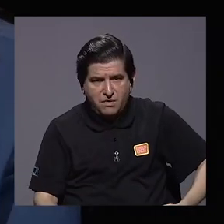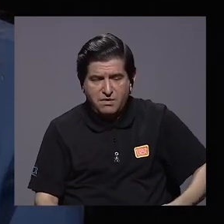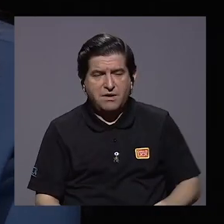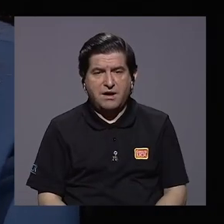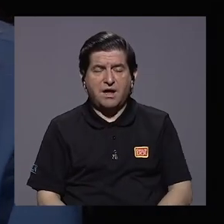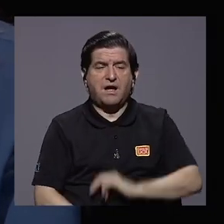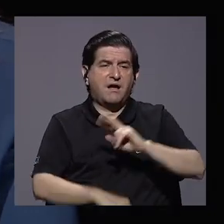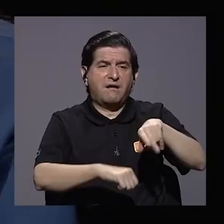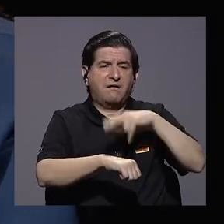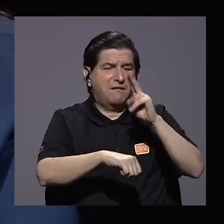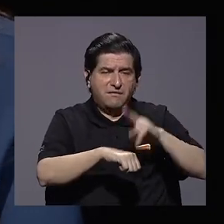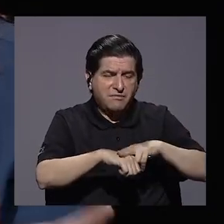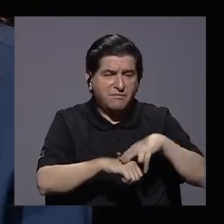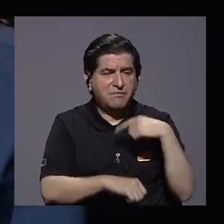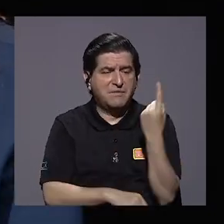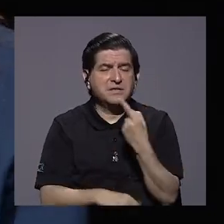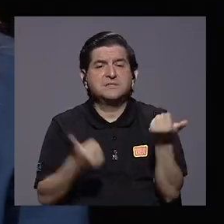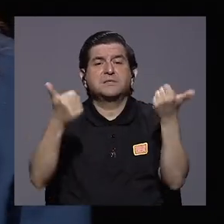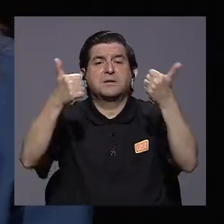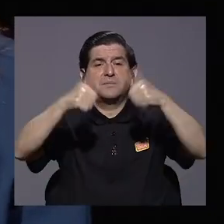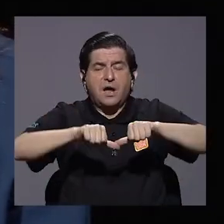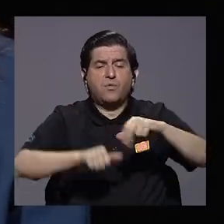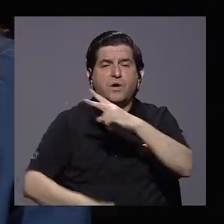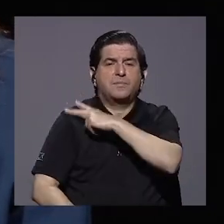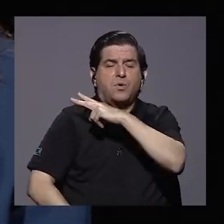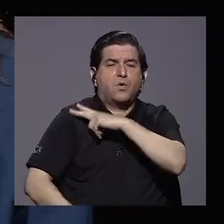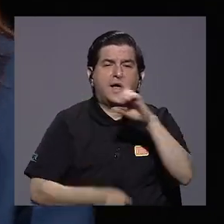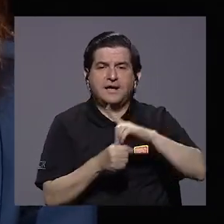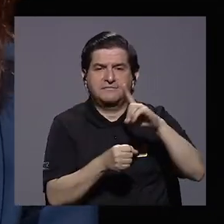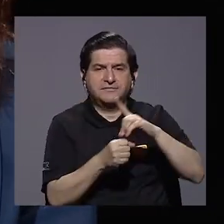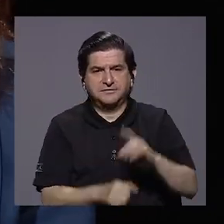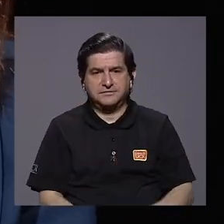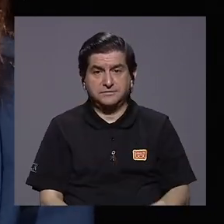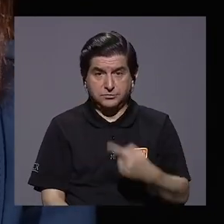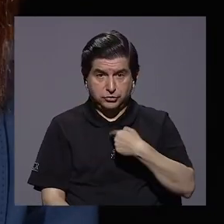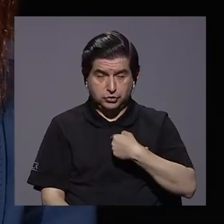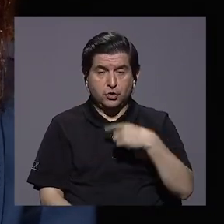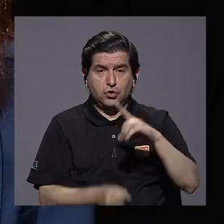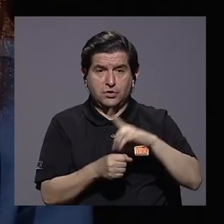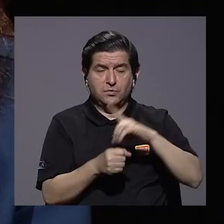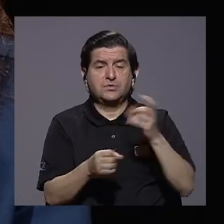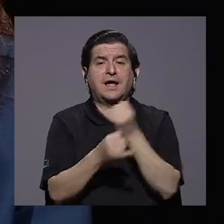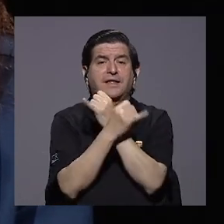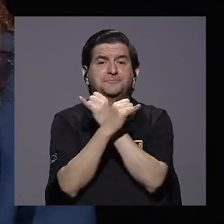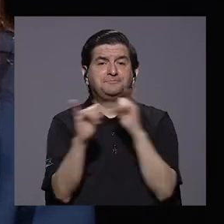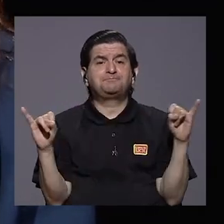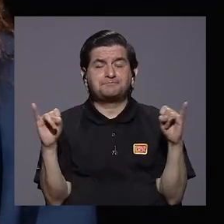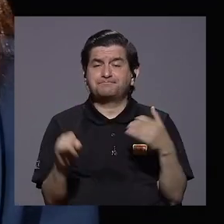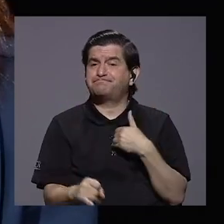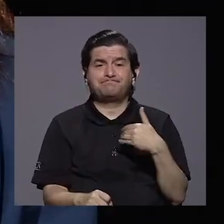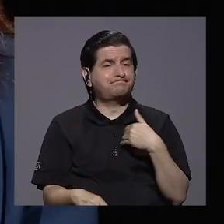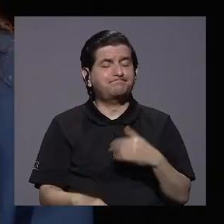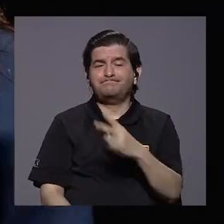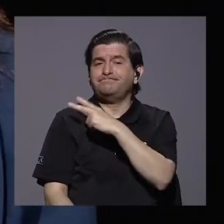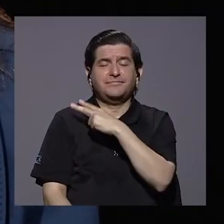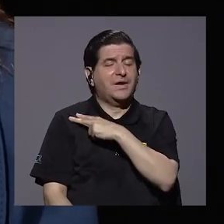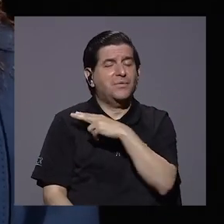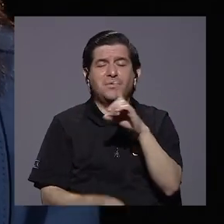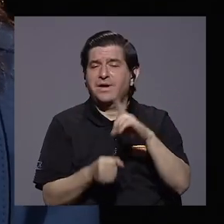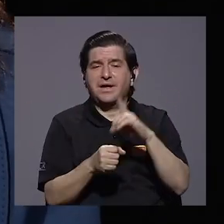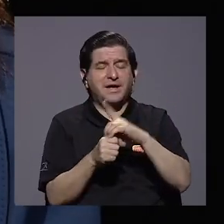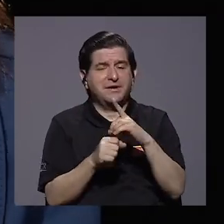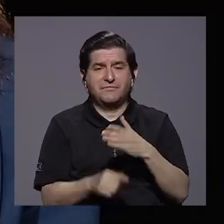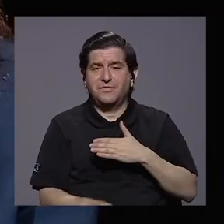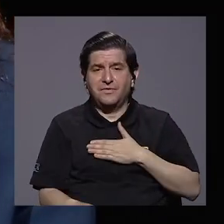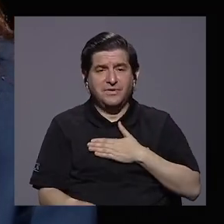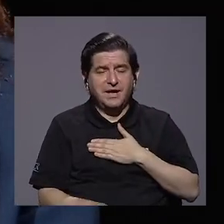cuando son las ordinarias, siempre es por acuerdo de jefes de fracción. Y ahora yo, como diputada independiente, no tengo un jefe de fracción que